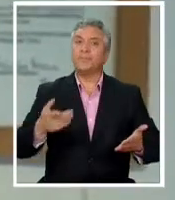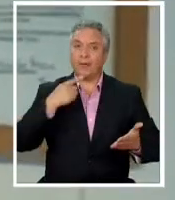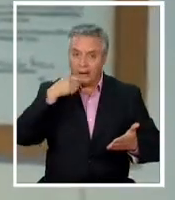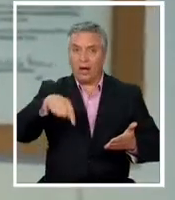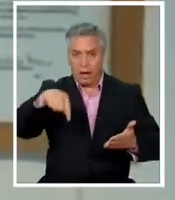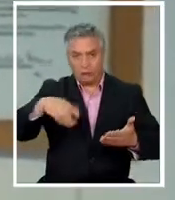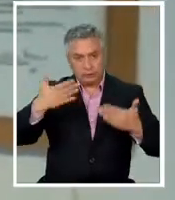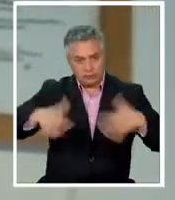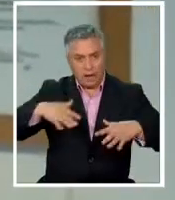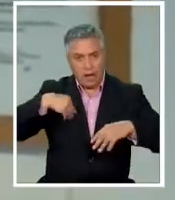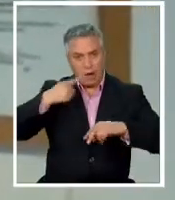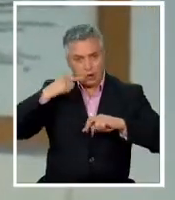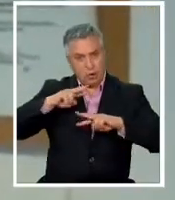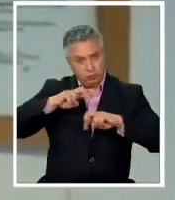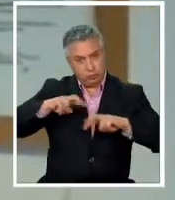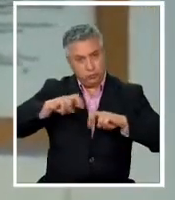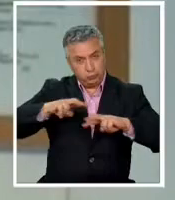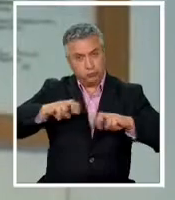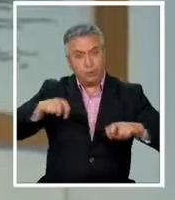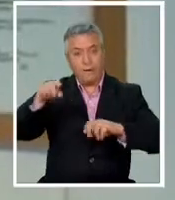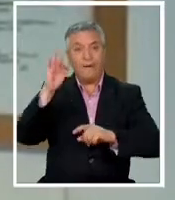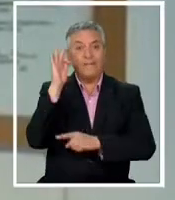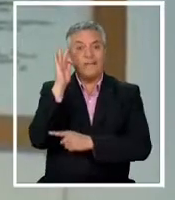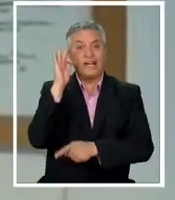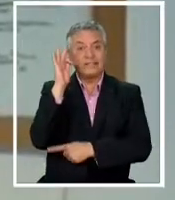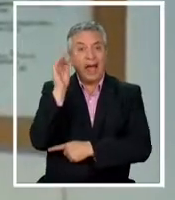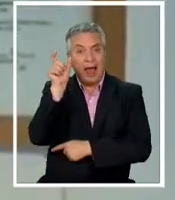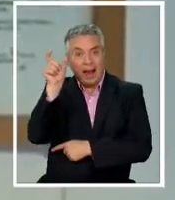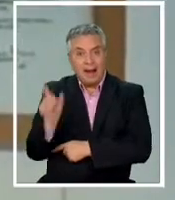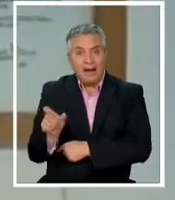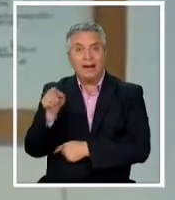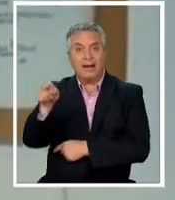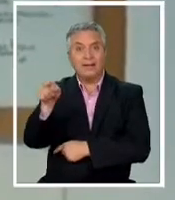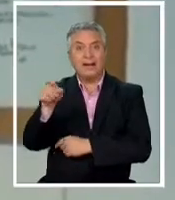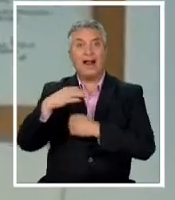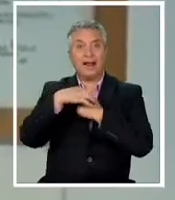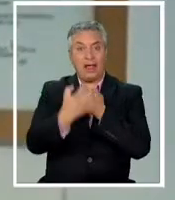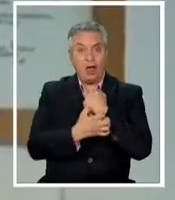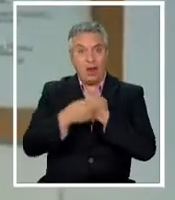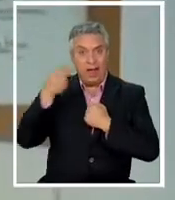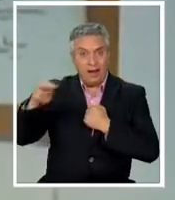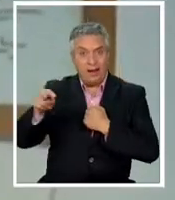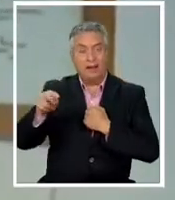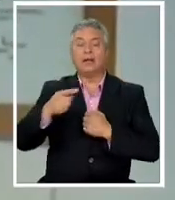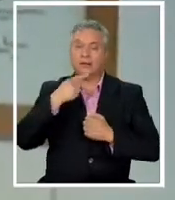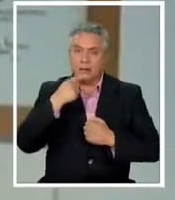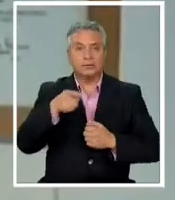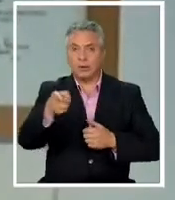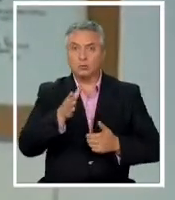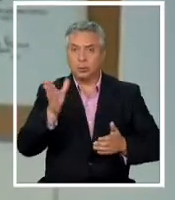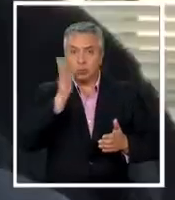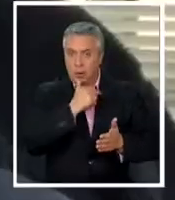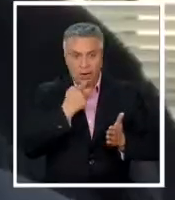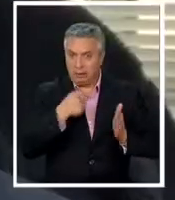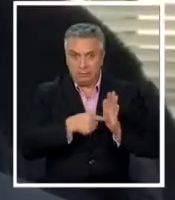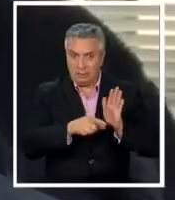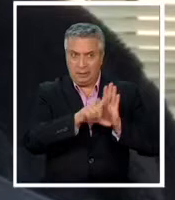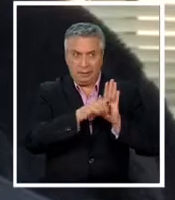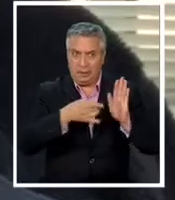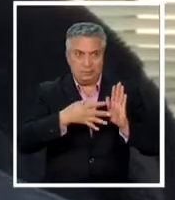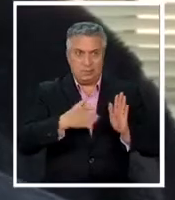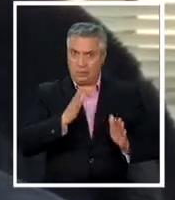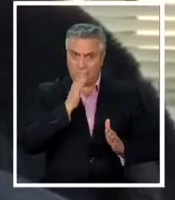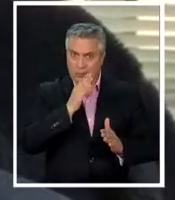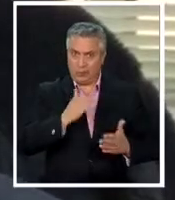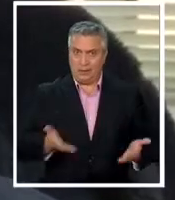consecuencia de la investigación que se llevará adelante por un fiscal regional, se establecerá que no ha habido hecho constitutivo delito. Han atacado a la